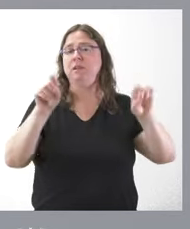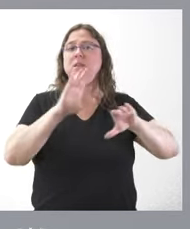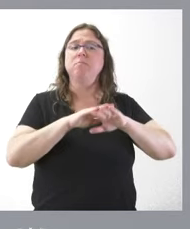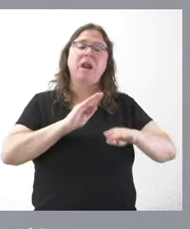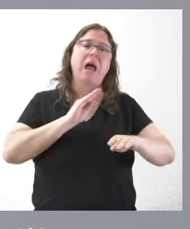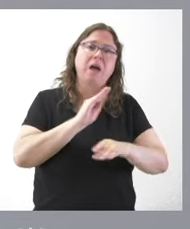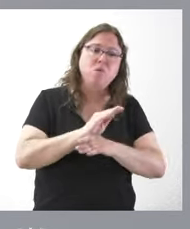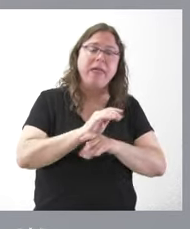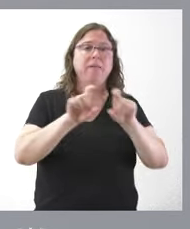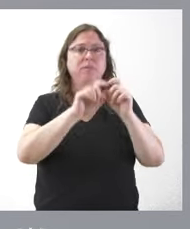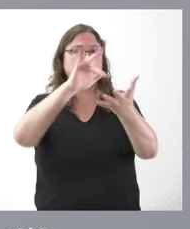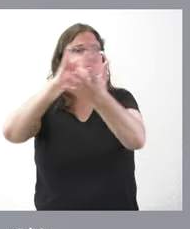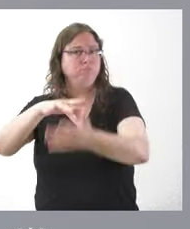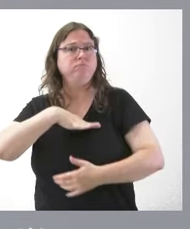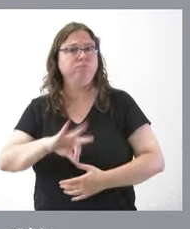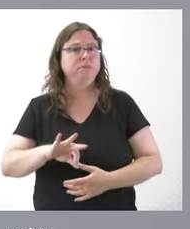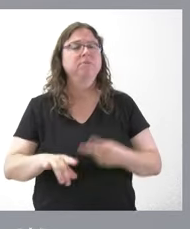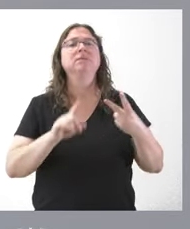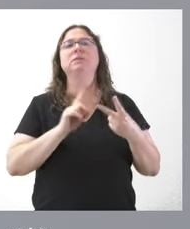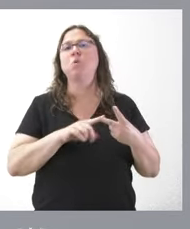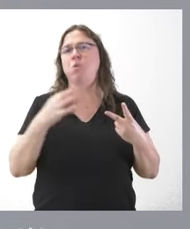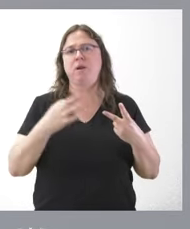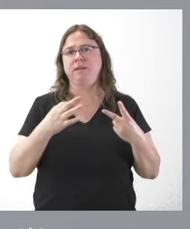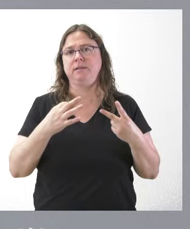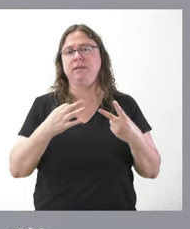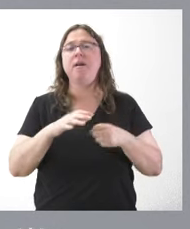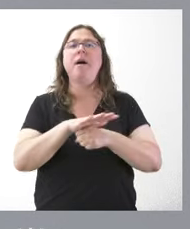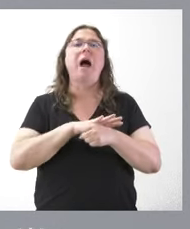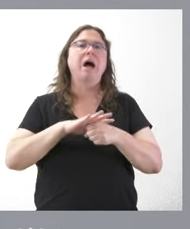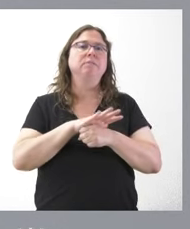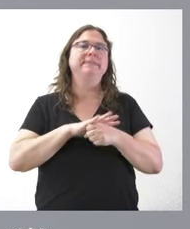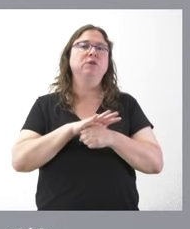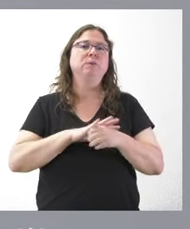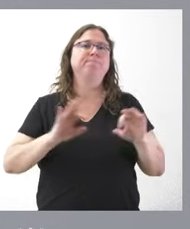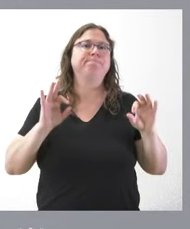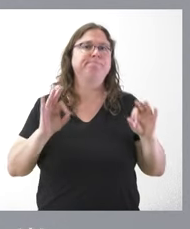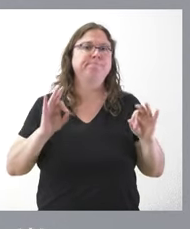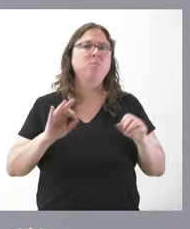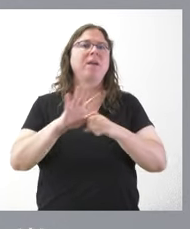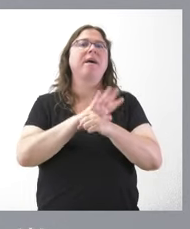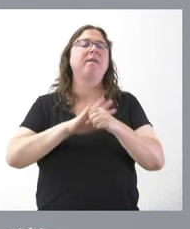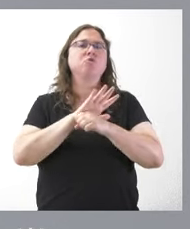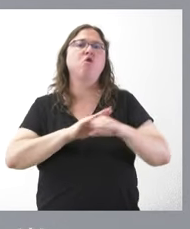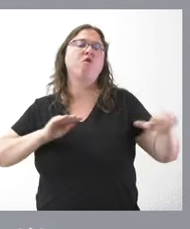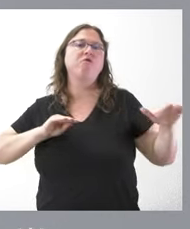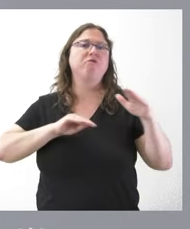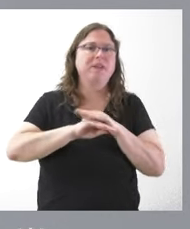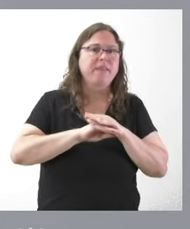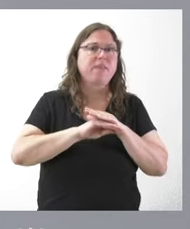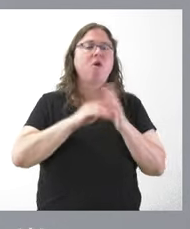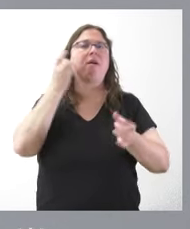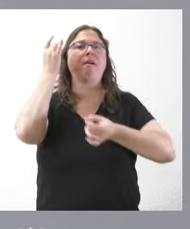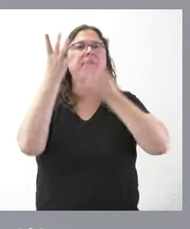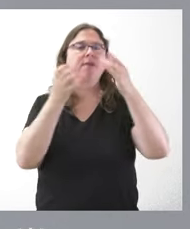lleguen a las empresas y en segundo lugar en el ámbito de lo que son la financiación de las actividades